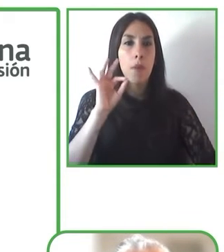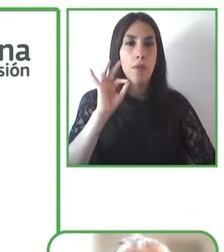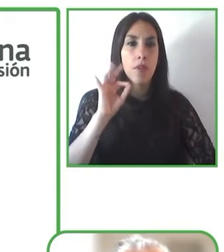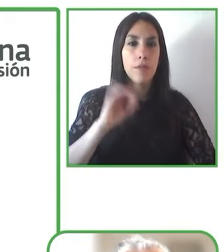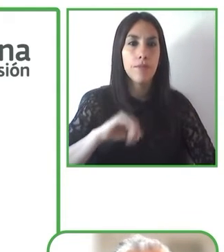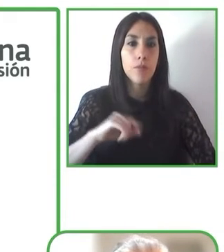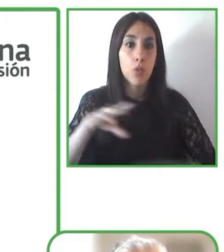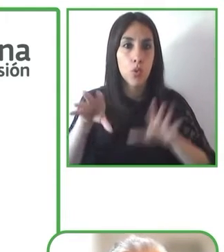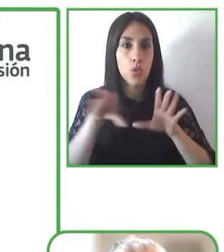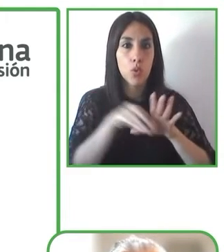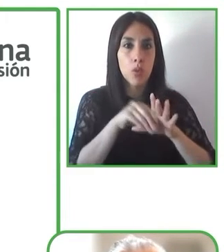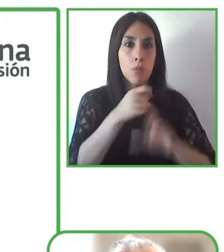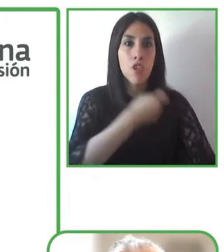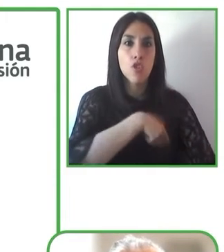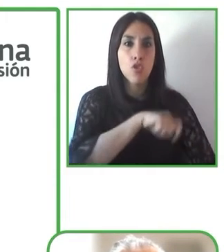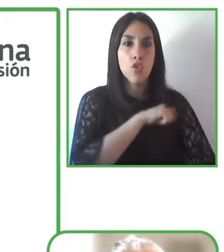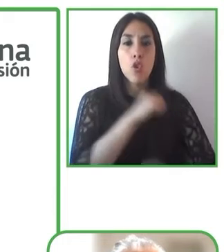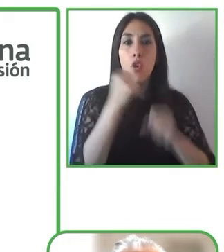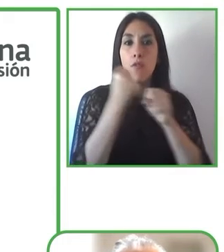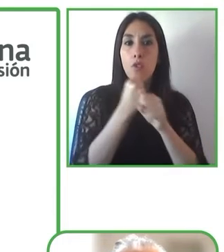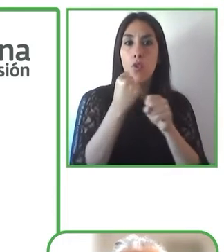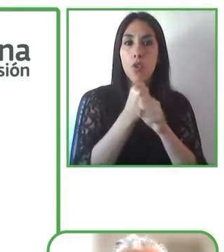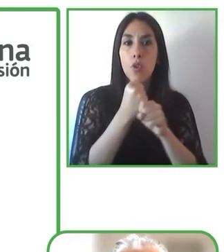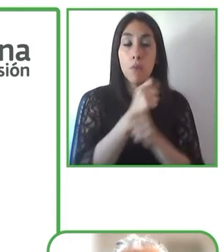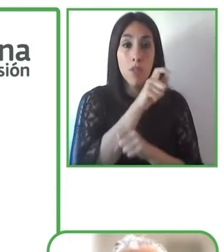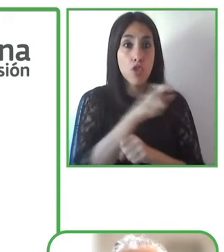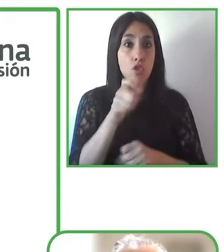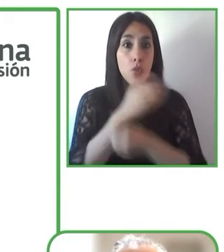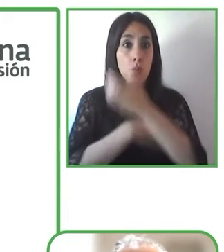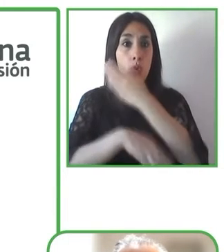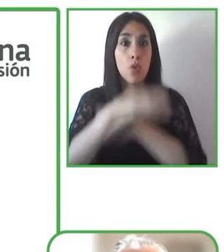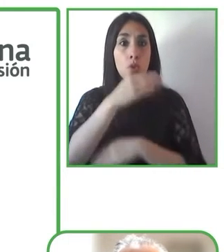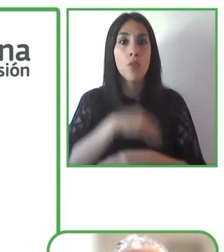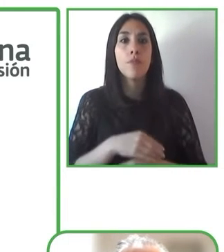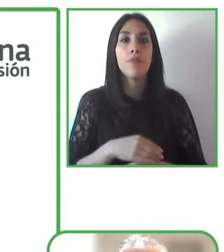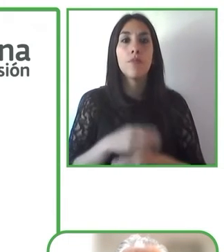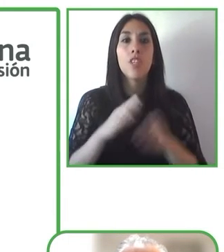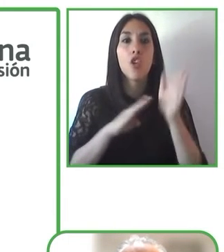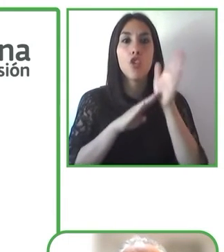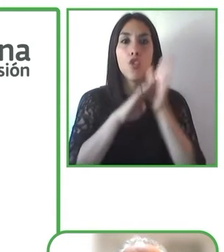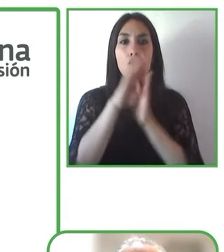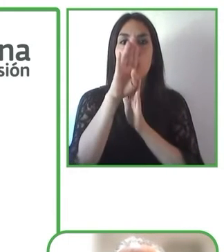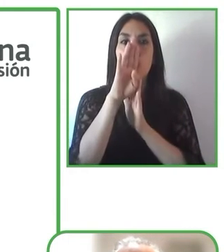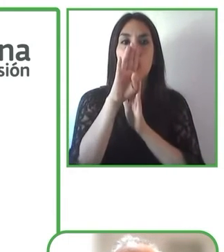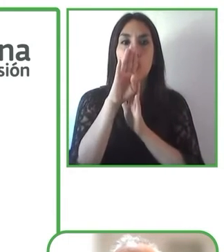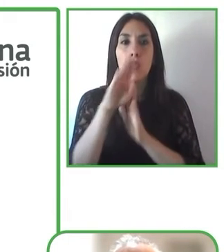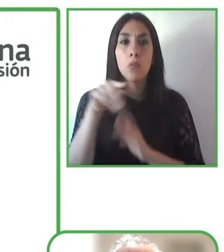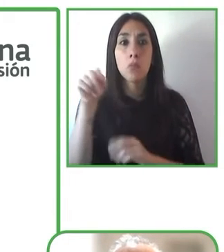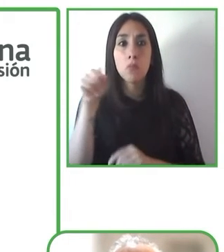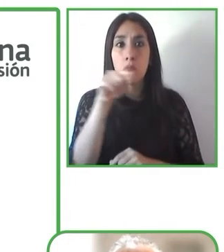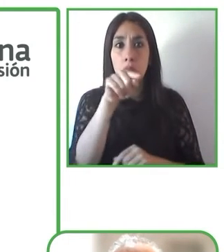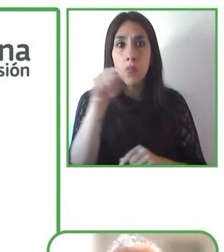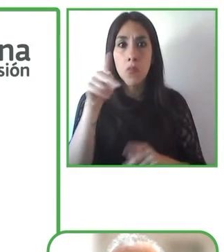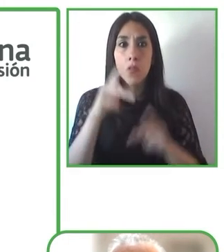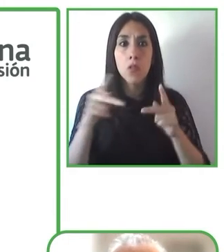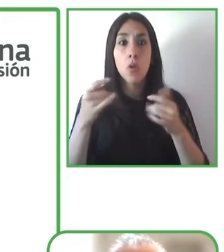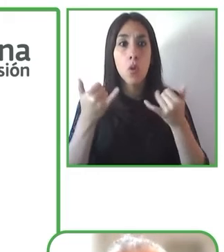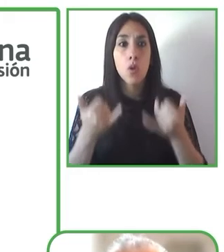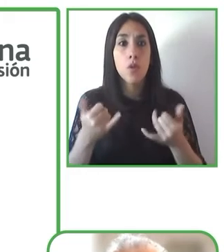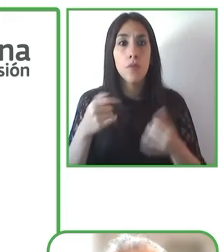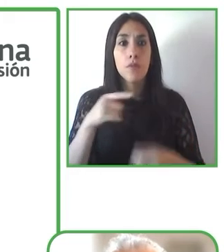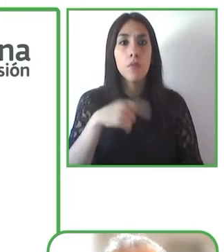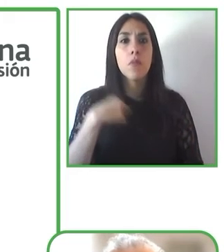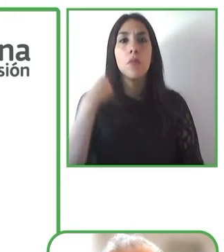discapacidad intelectual y del desarrollo de sus familias, y por eso en un determinado momento pensamos en que valía la pena crear